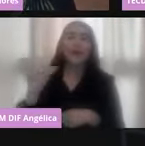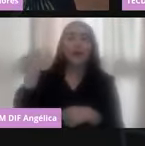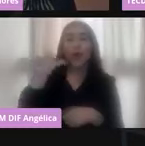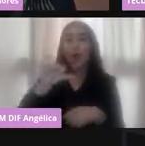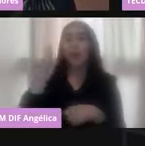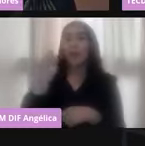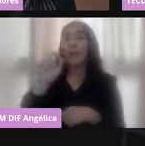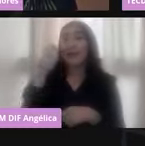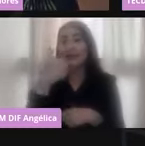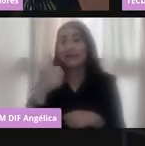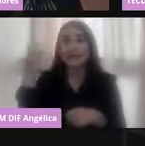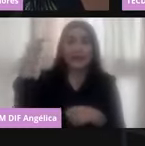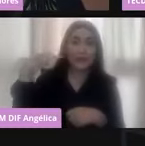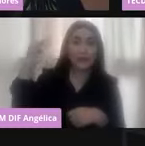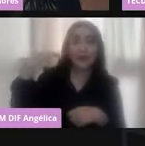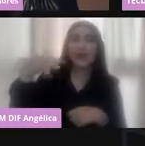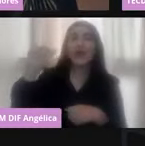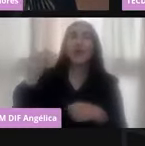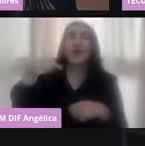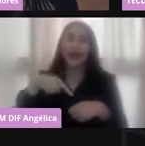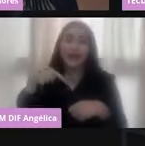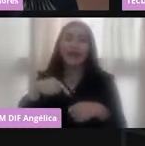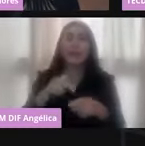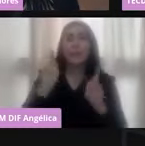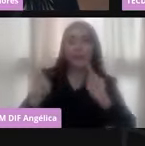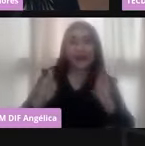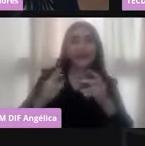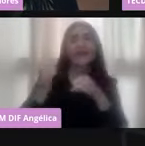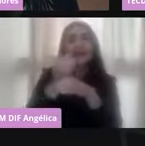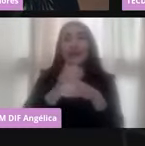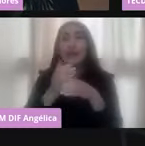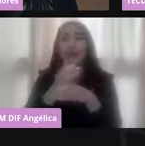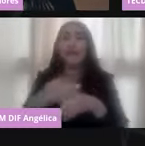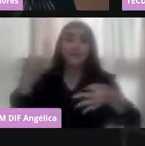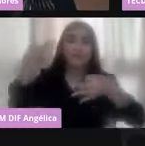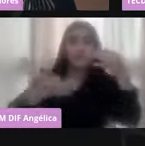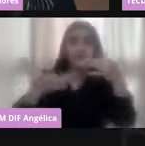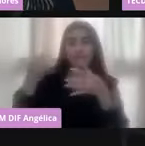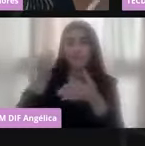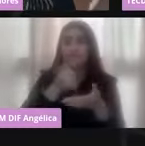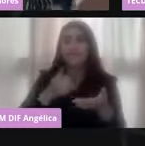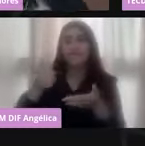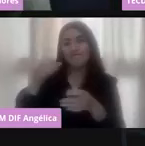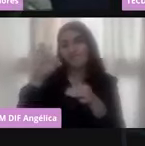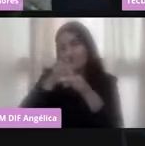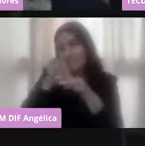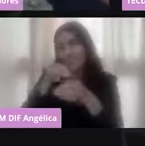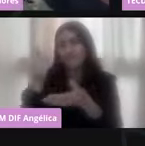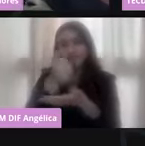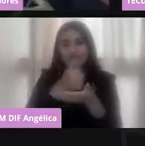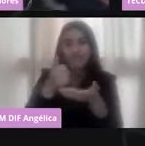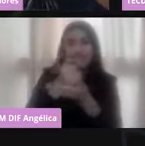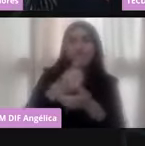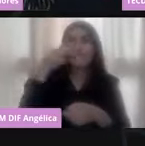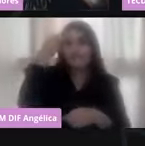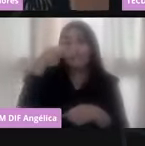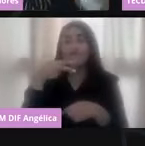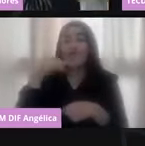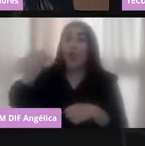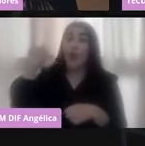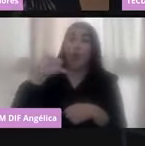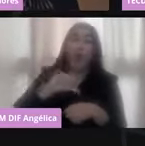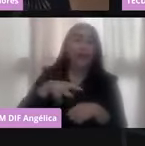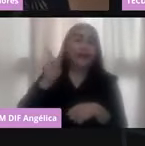mayo en charlas de café del Tribunal Electoral de la Ciudad de México. Y hoy, bueno, de super, super manteles